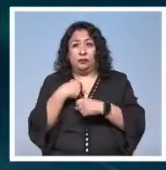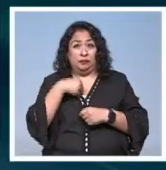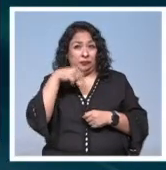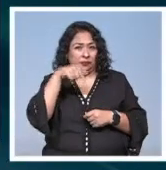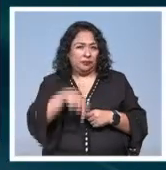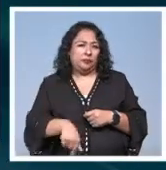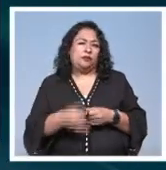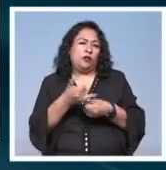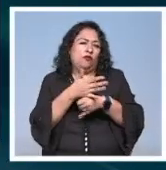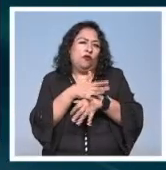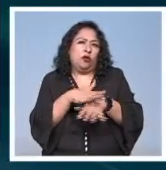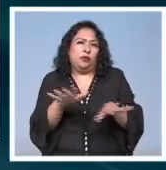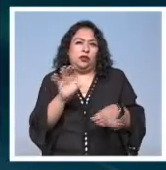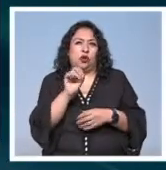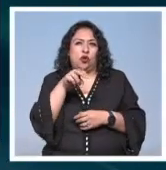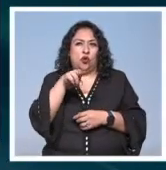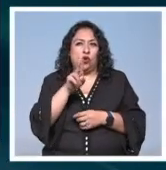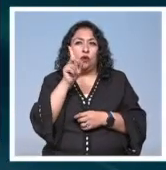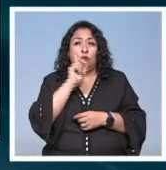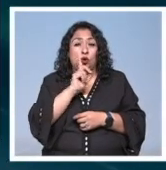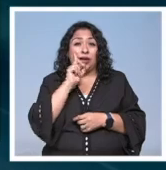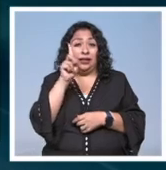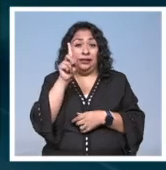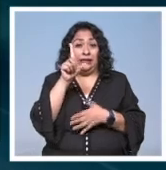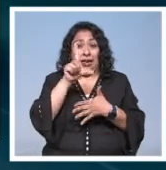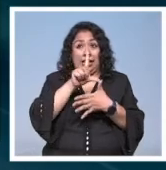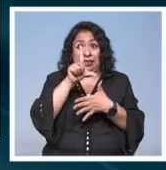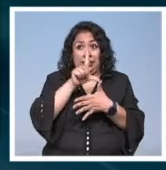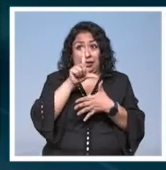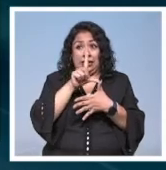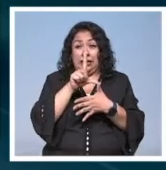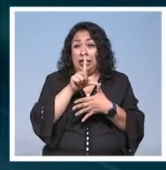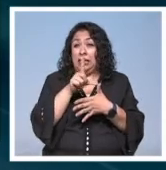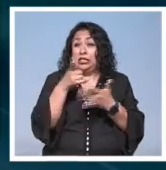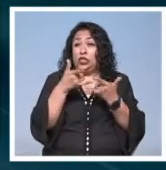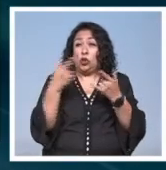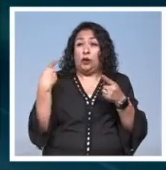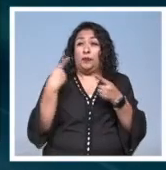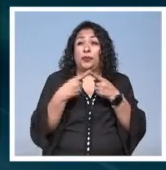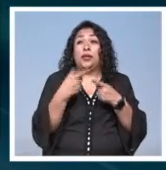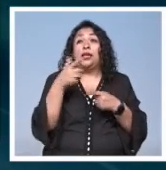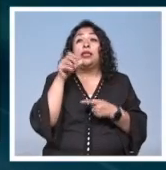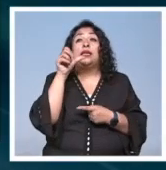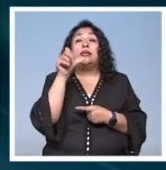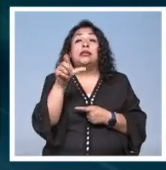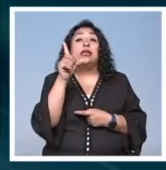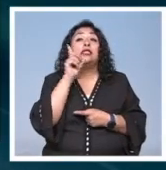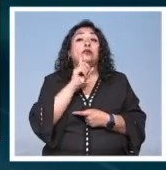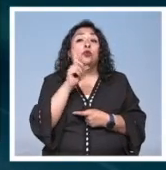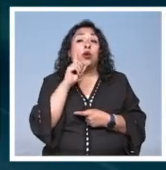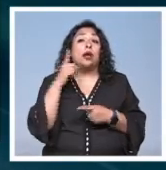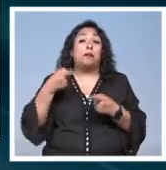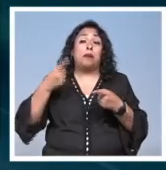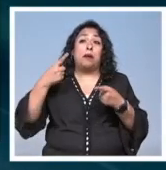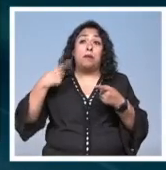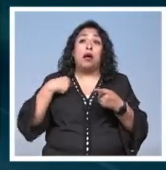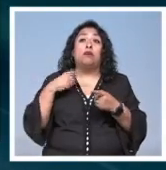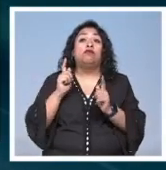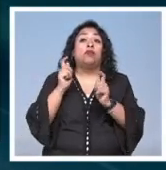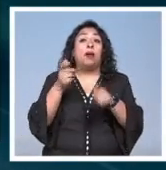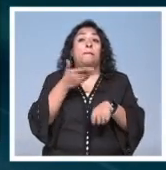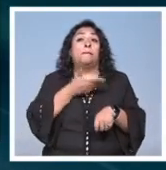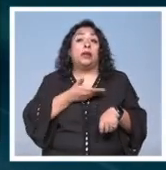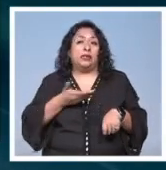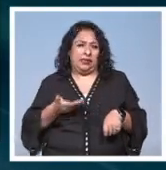algunos datos de ONU Mujeres en América Latina históricamente sólo 16 mujeres han sido jefas de